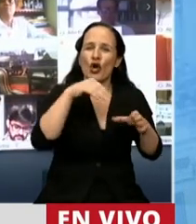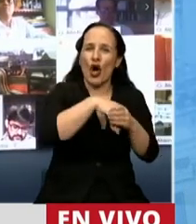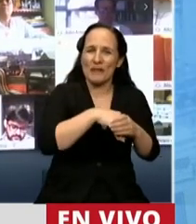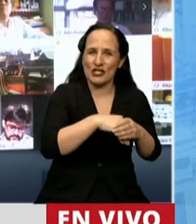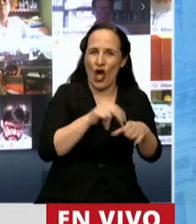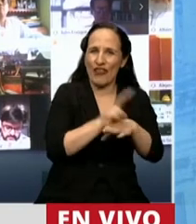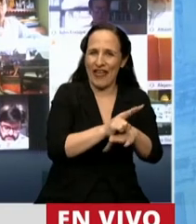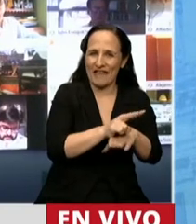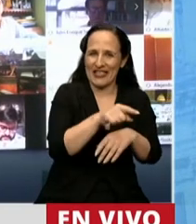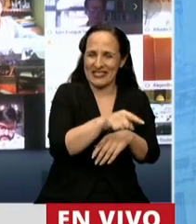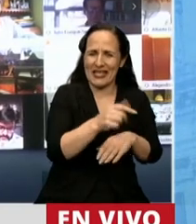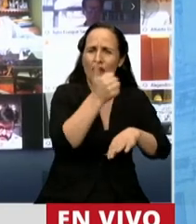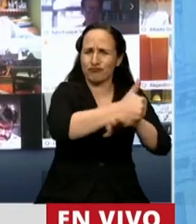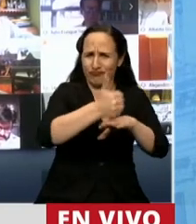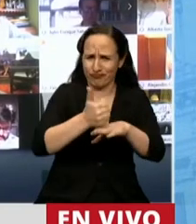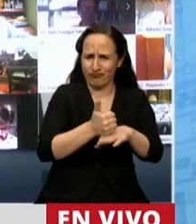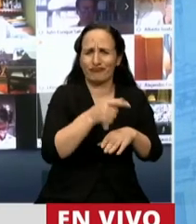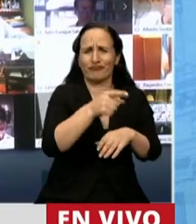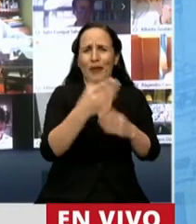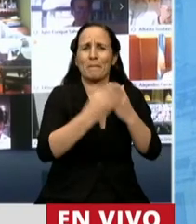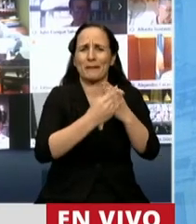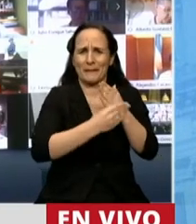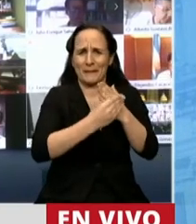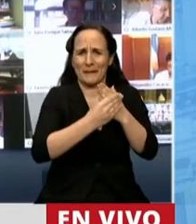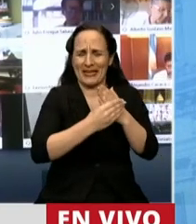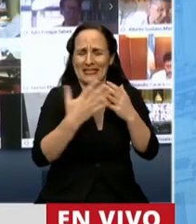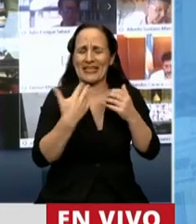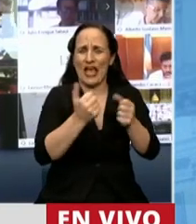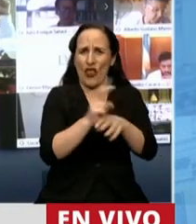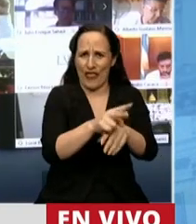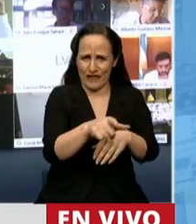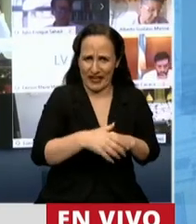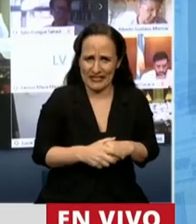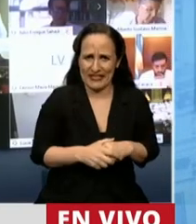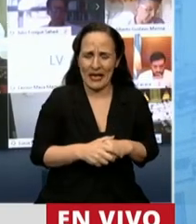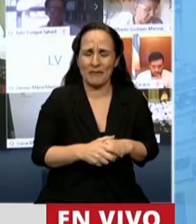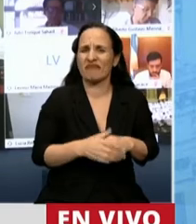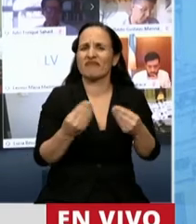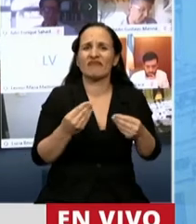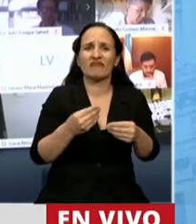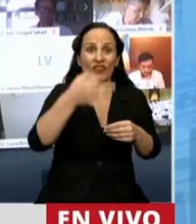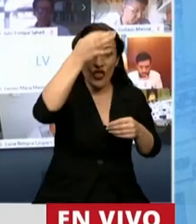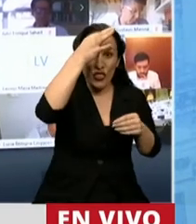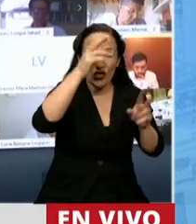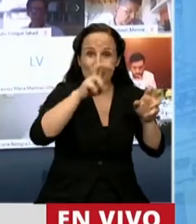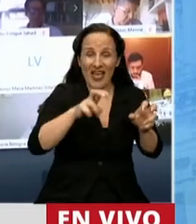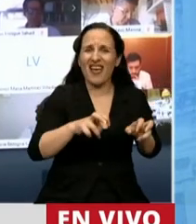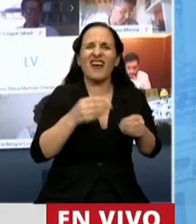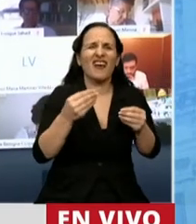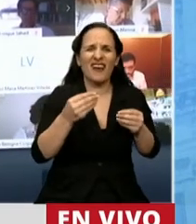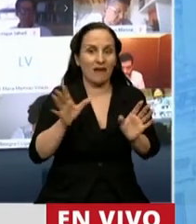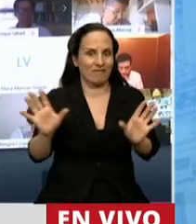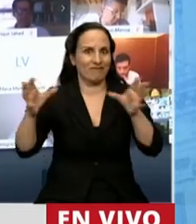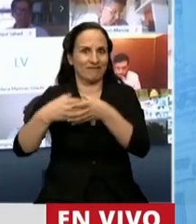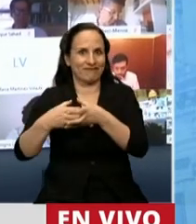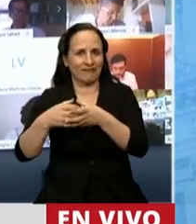con la presencia de funcionarios del Ministerio de Defensa. Se trata de 12 ejercicios en donde va a intervenir la Armada